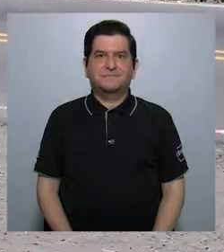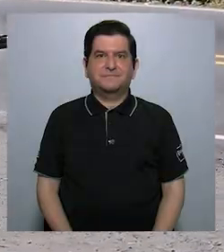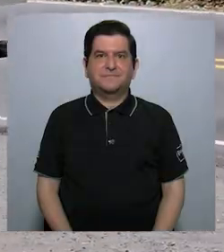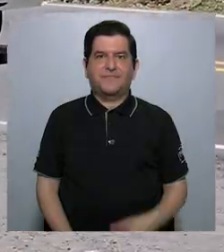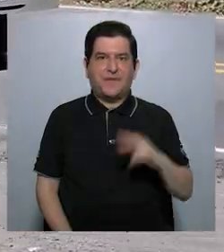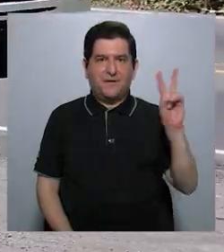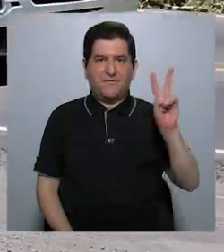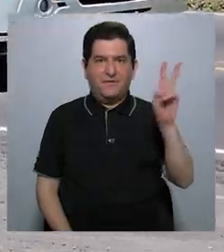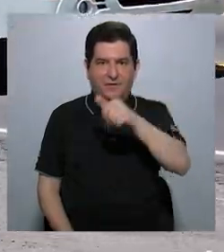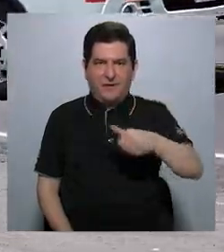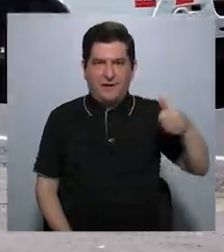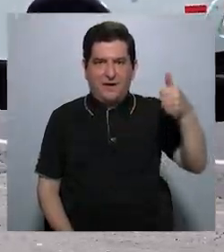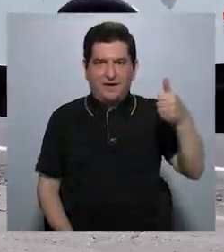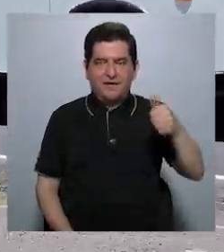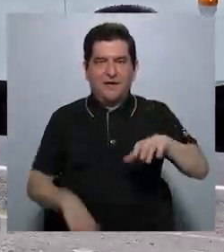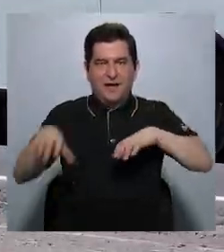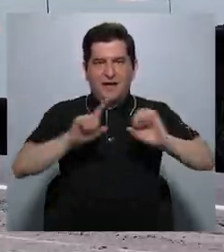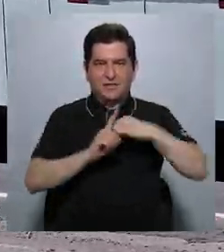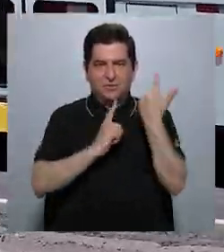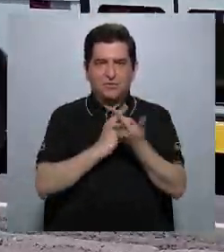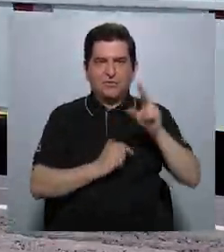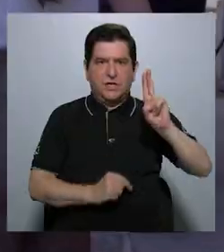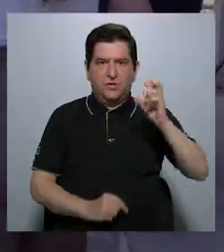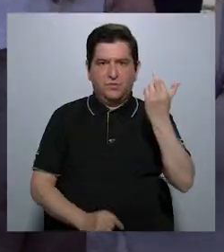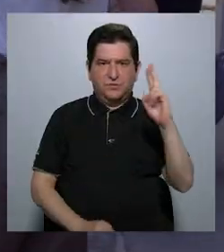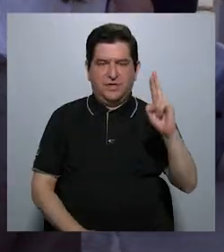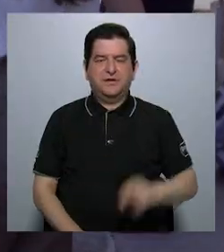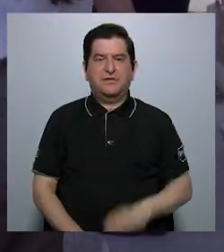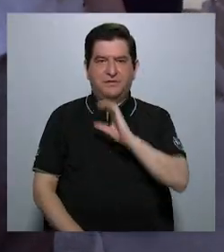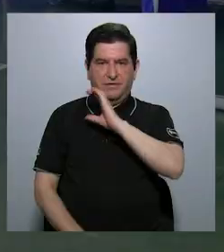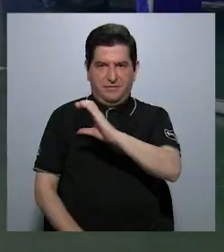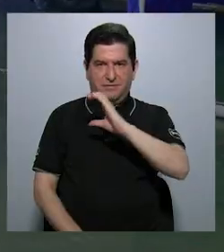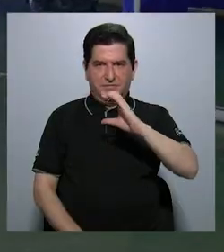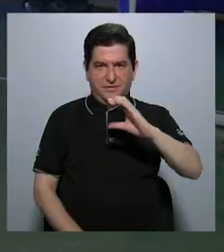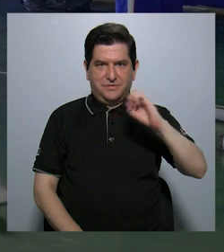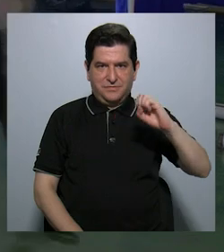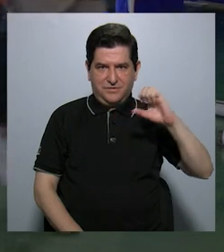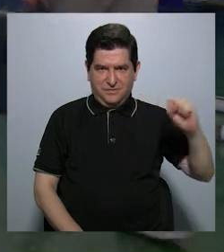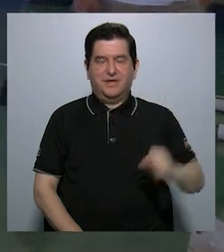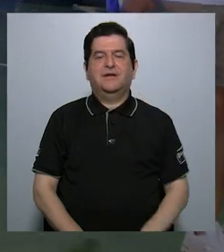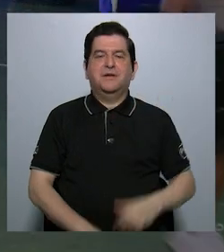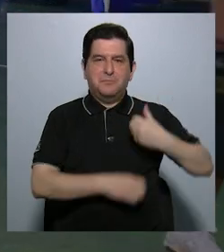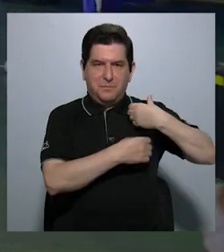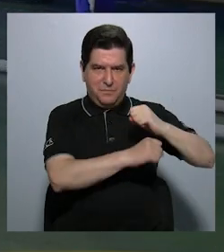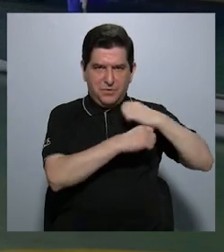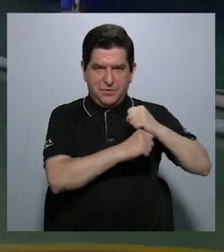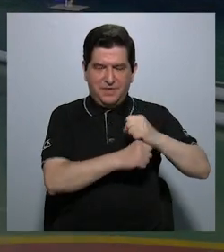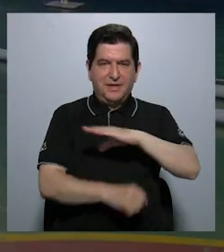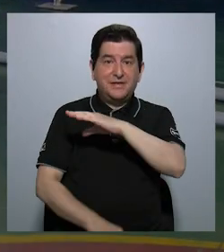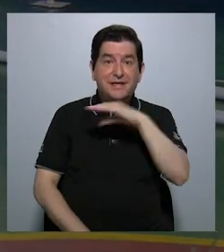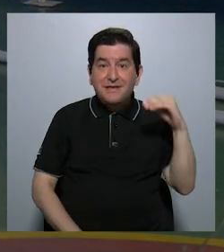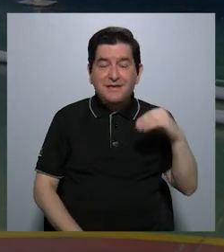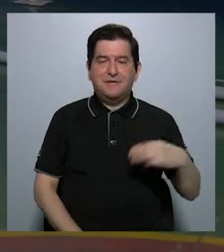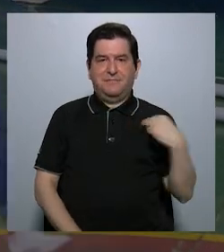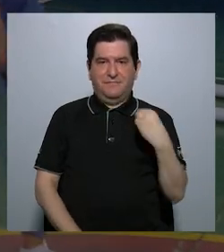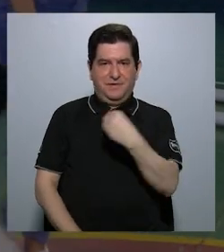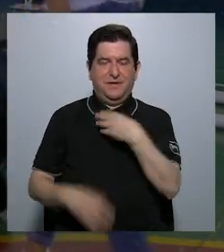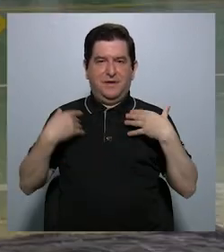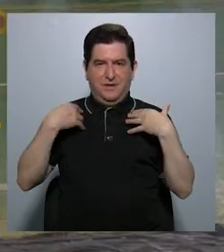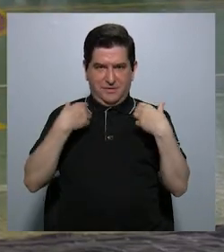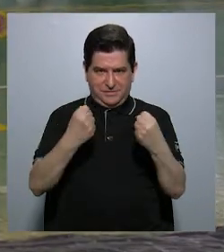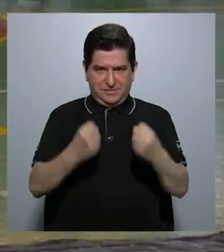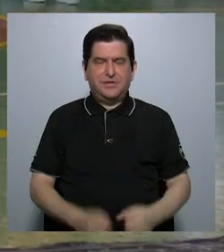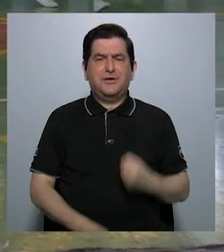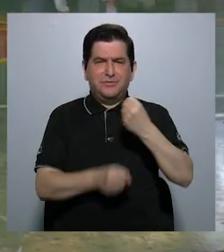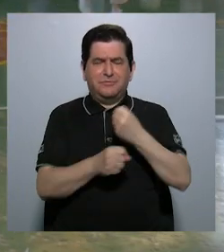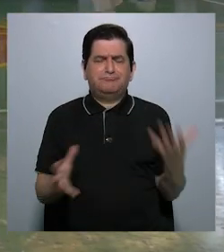La Vicerrectoría de Acción Social de la Universidad de Costa Rica, la Caja Costarricense de Seguro Social, las Municipalidades y el Ministerio de